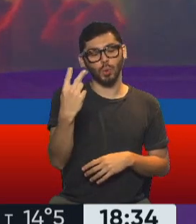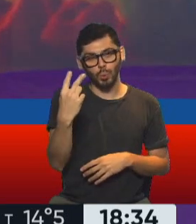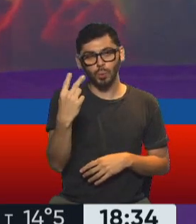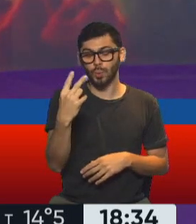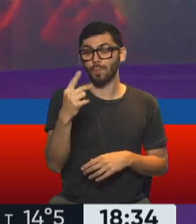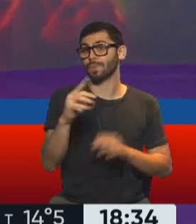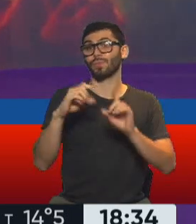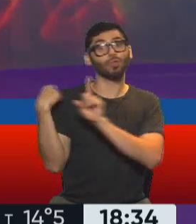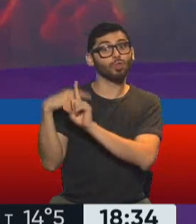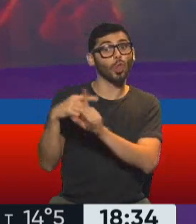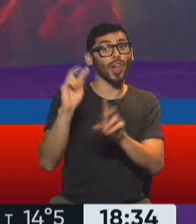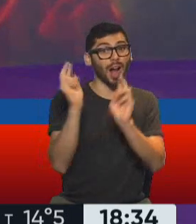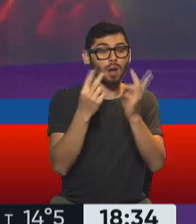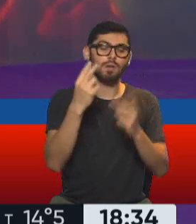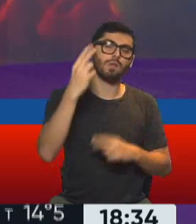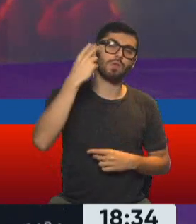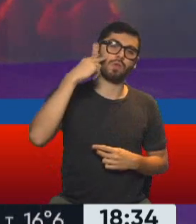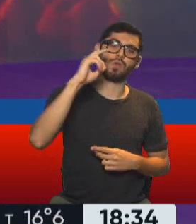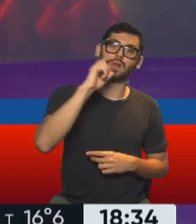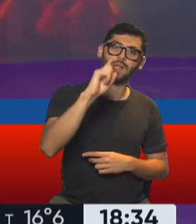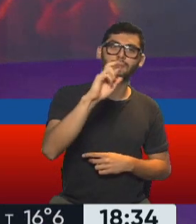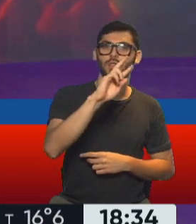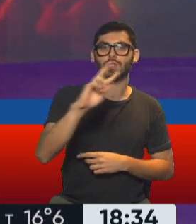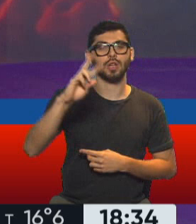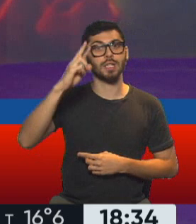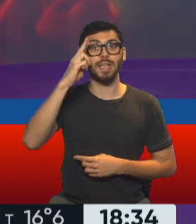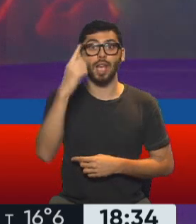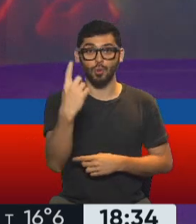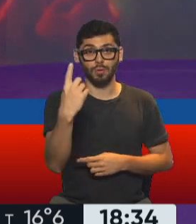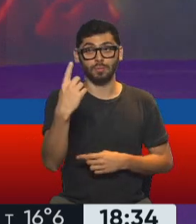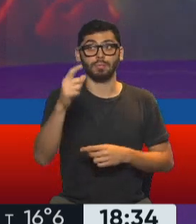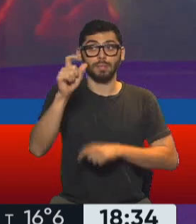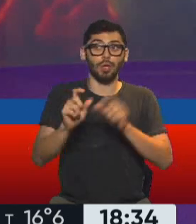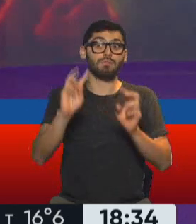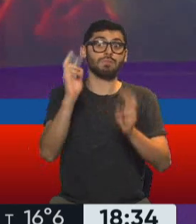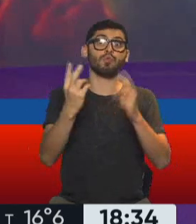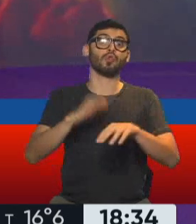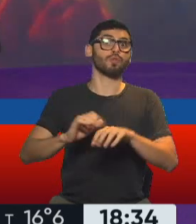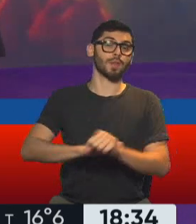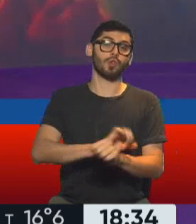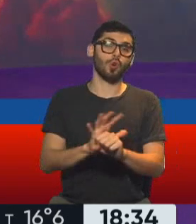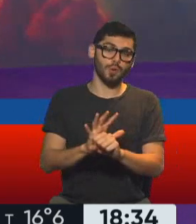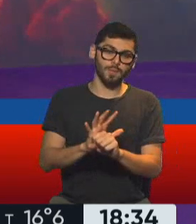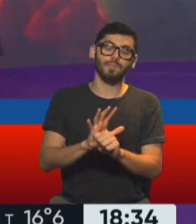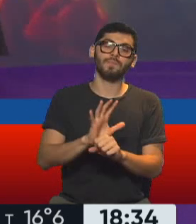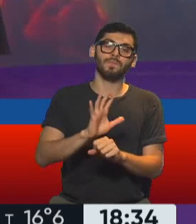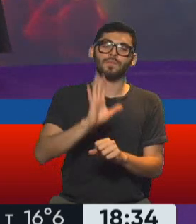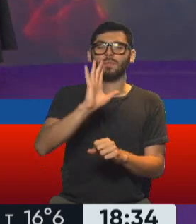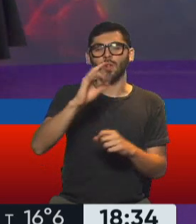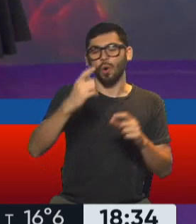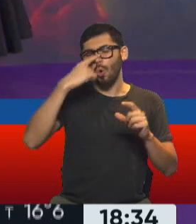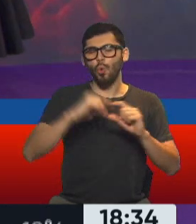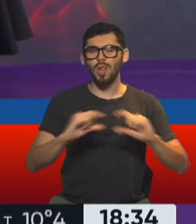90.281, ya es el número que Argentina registra de fallecidos por el COVID-19. Para cerrar esta placa, los